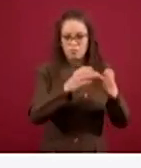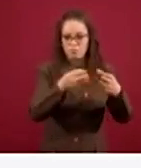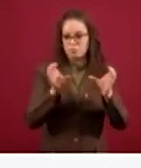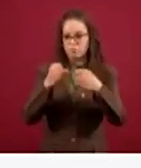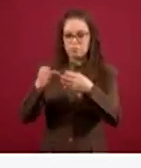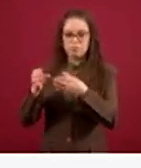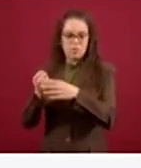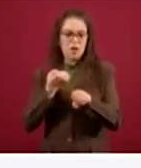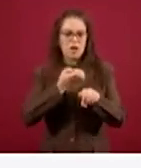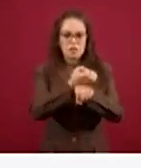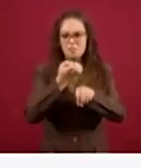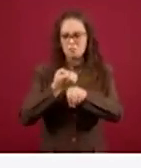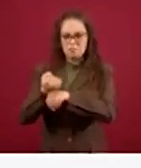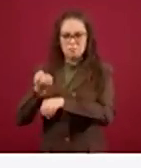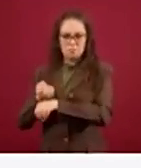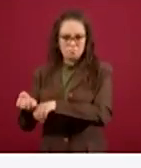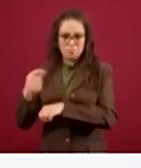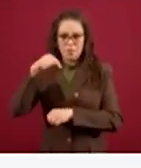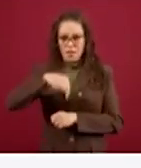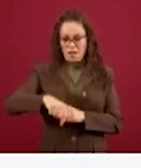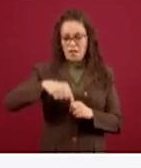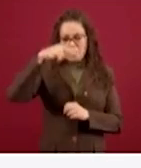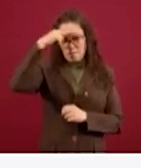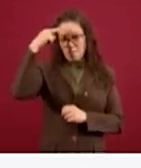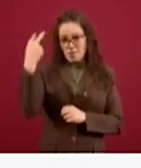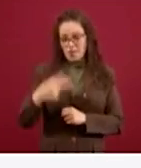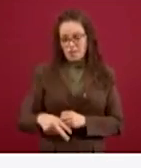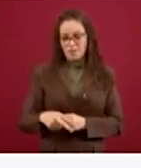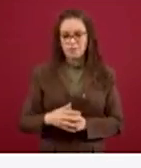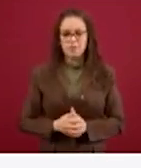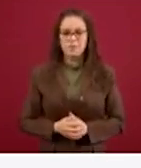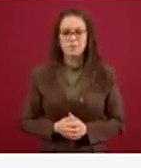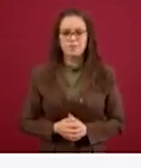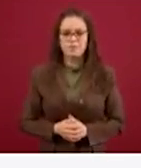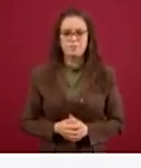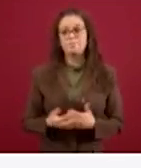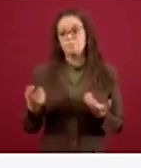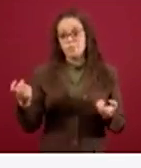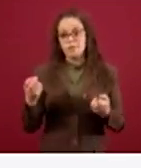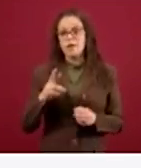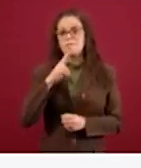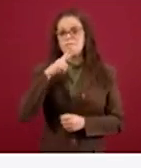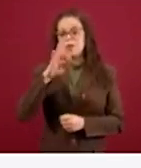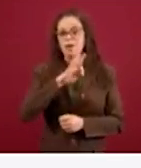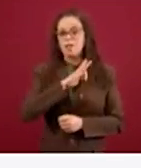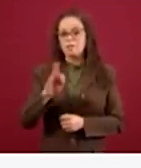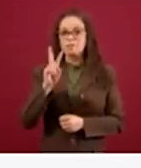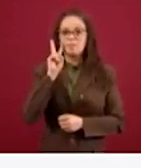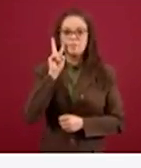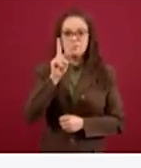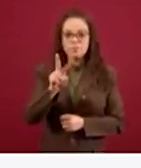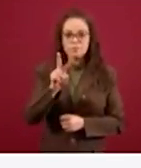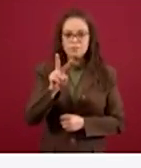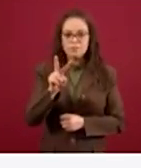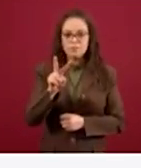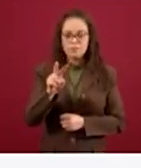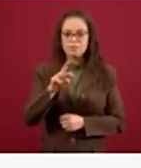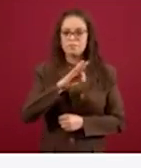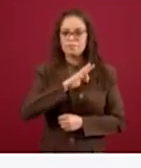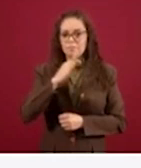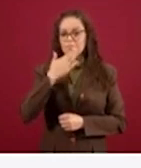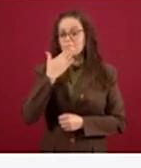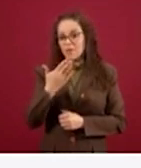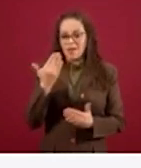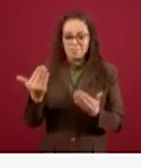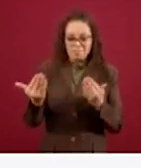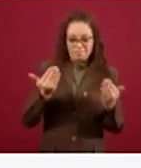entidades federativas del país, esta es realmente la forma más correcta de hacer estas comparaciones, es